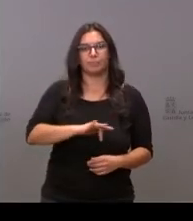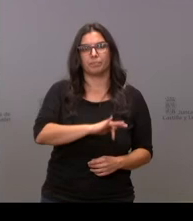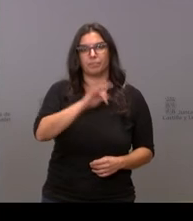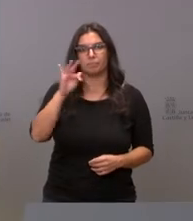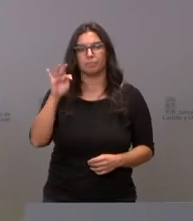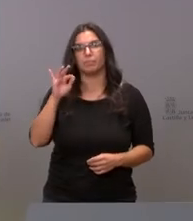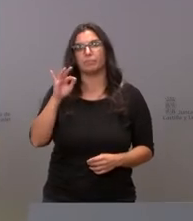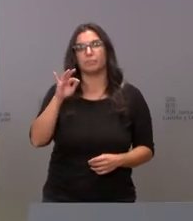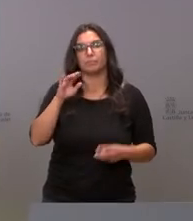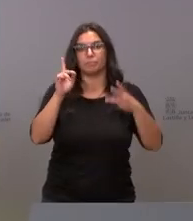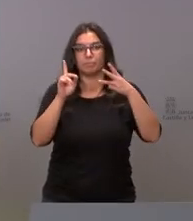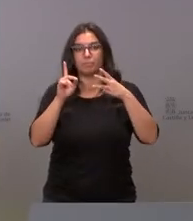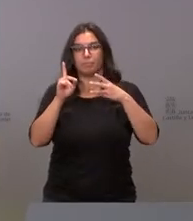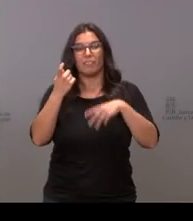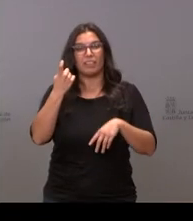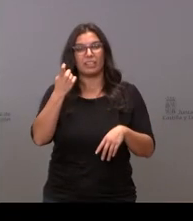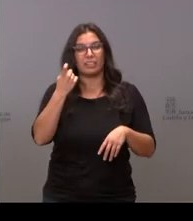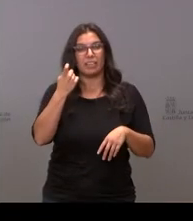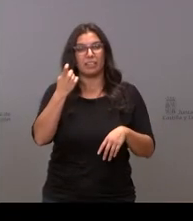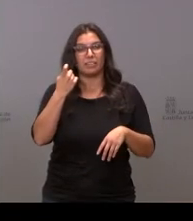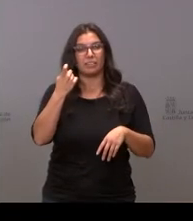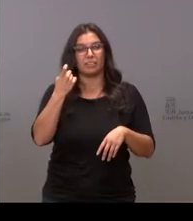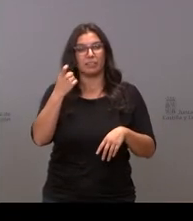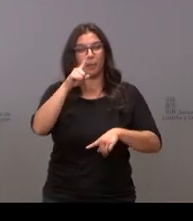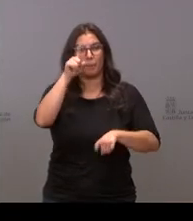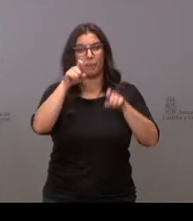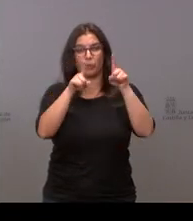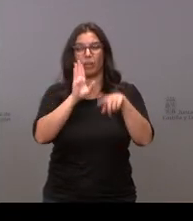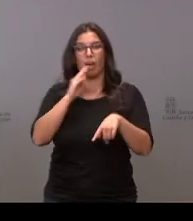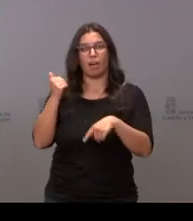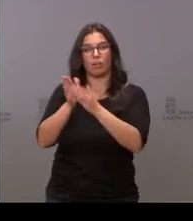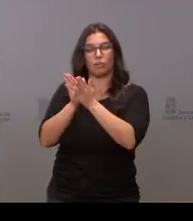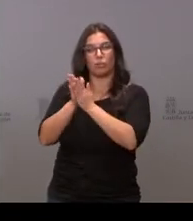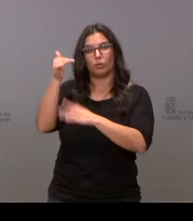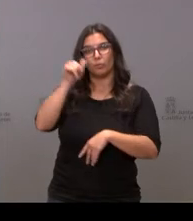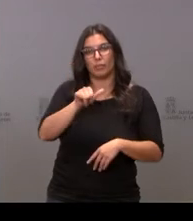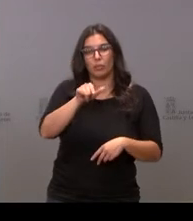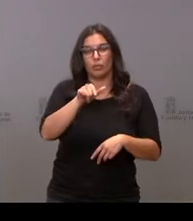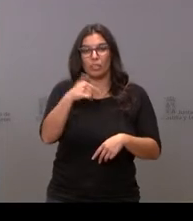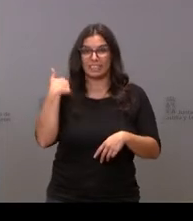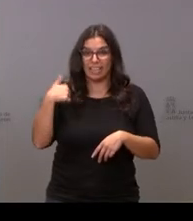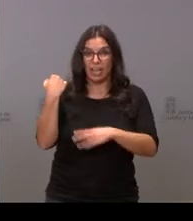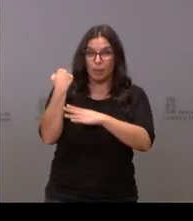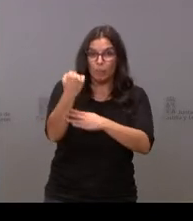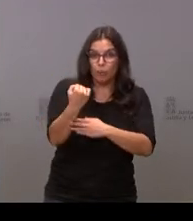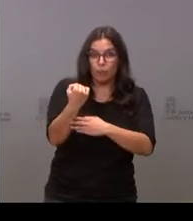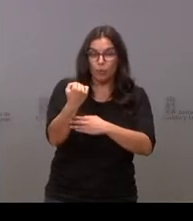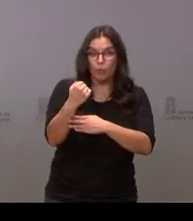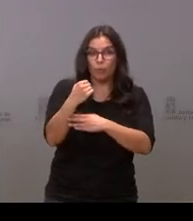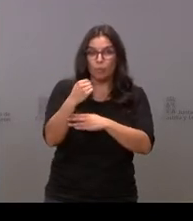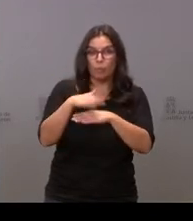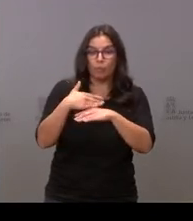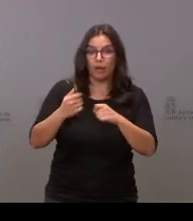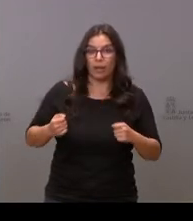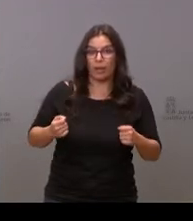una cuestión que creo que ha quedado pendiente de una pregunta de Roberto si ya tienen los apoyos para aprobar al menos el techo de